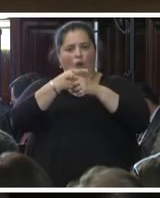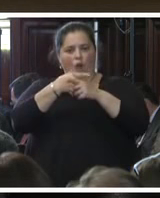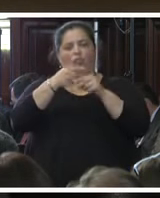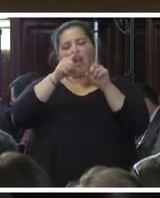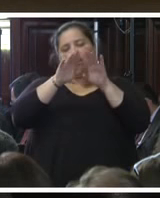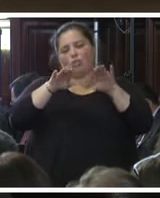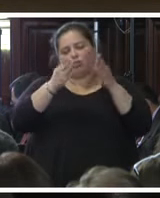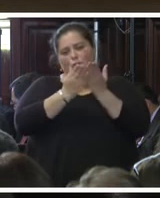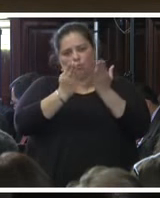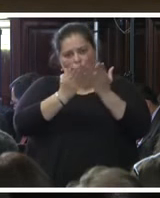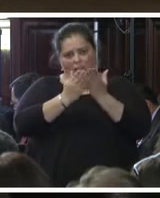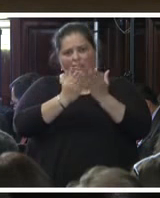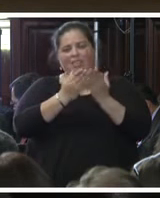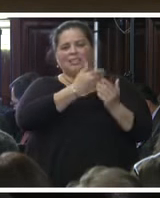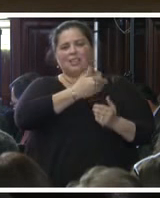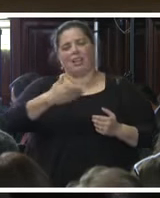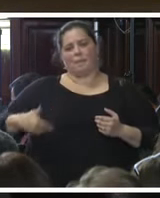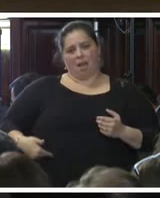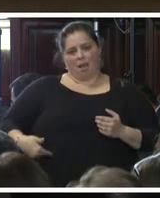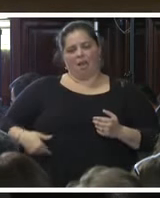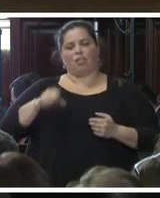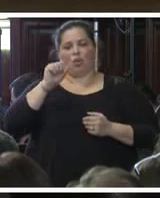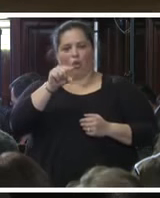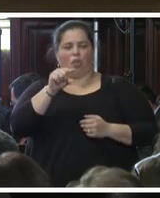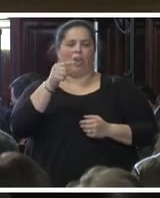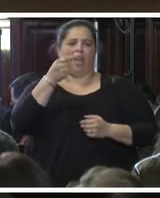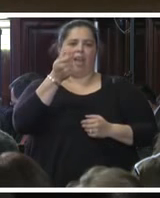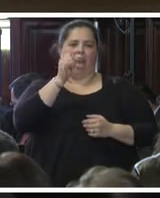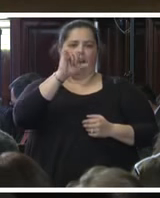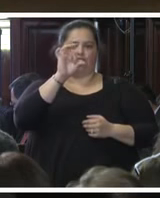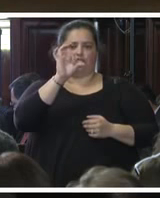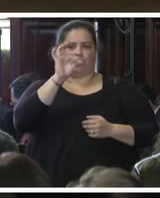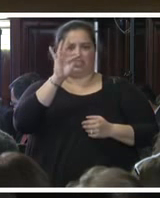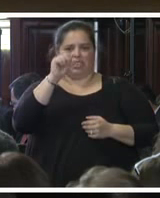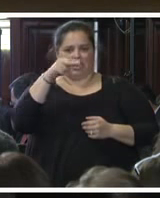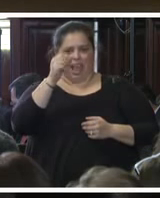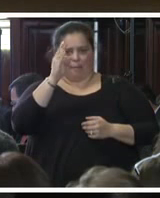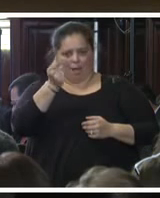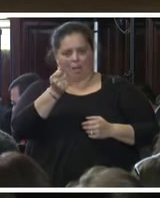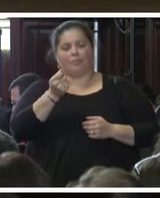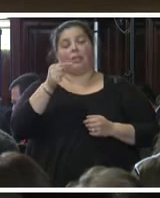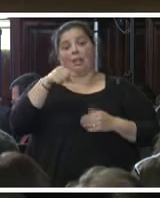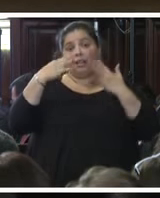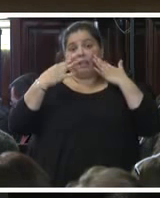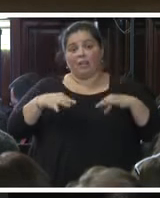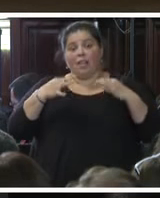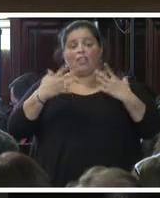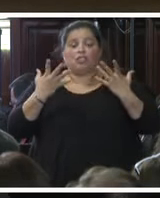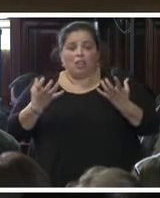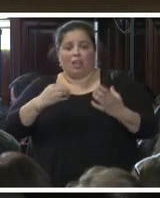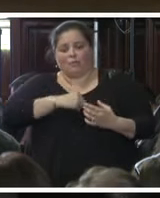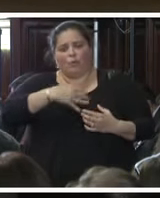normalistas de Ayotzinapa. La voluntad de atender todos los planteamientos de este organismo ha estado siempre de